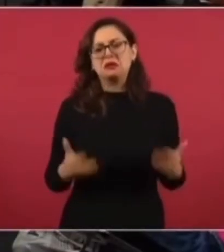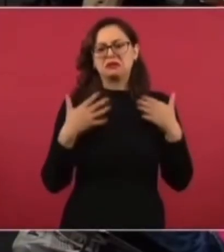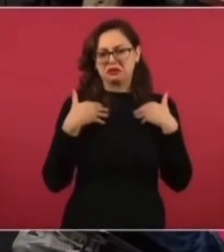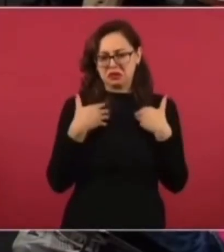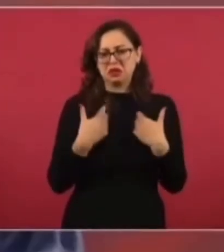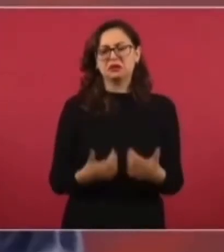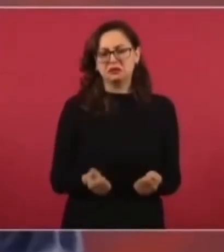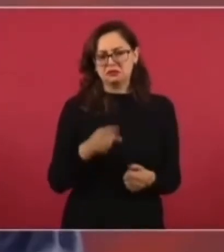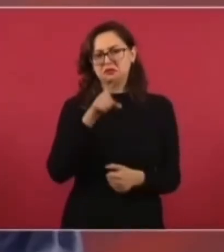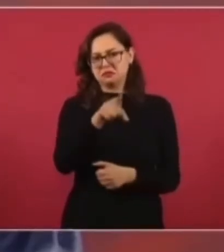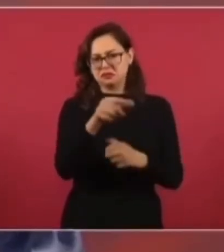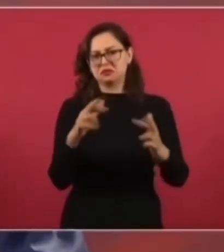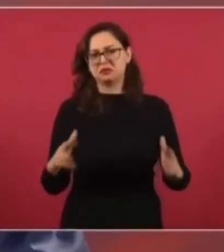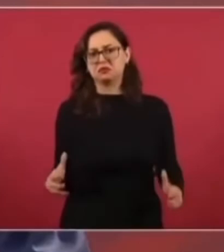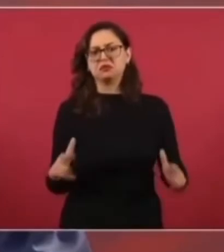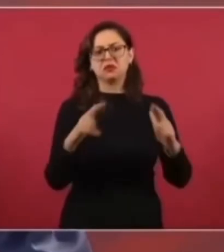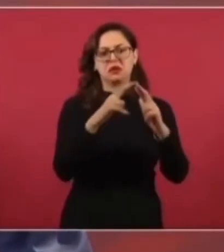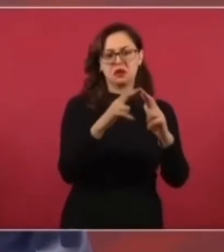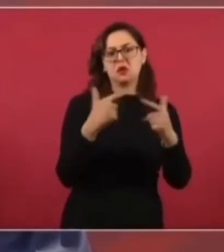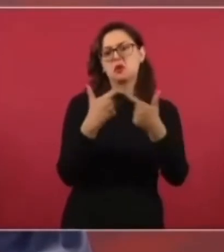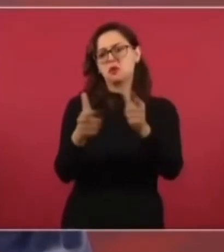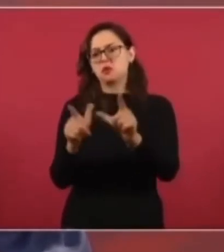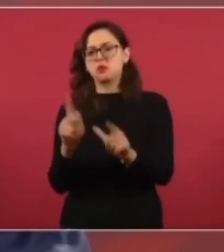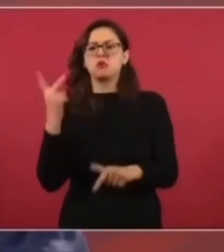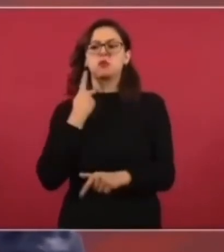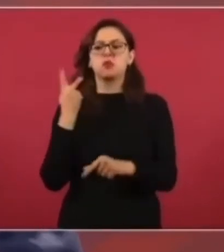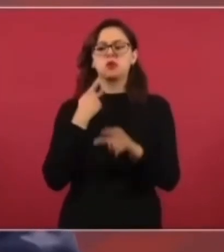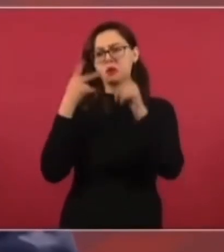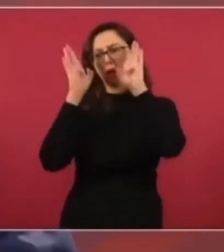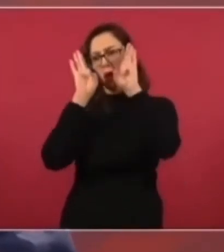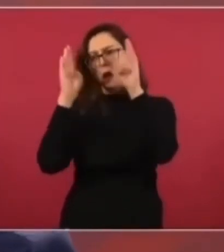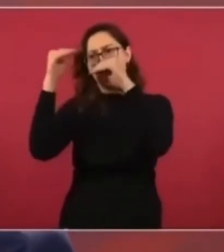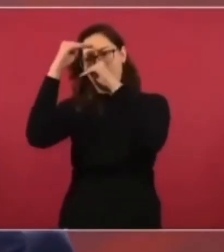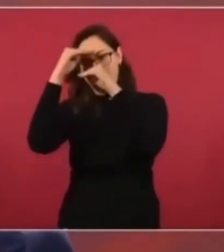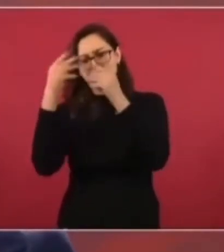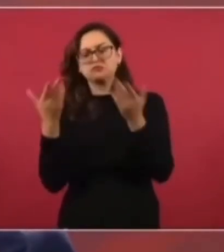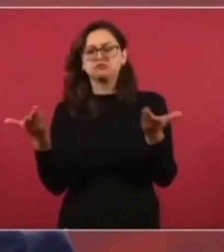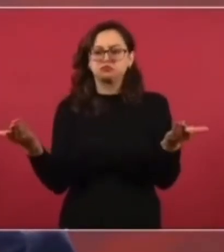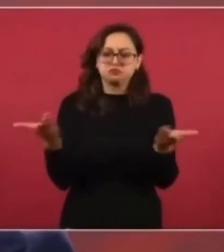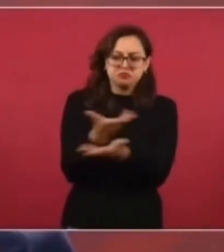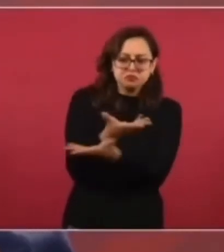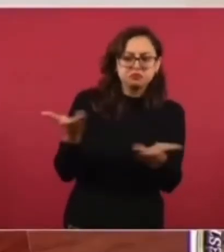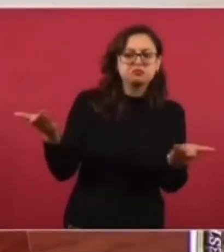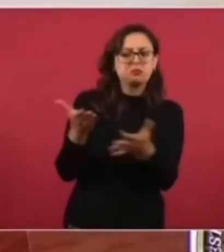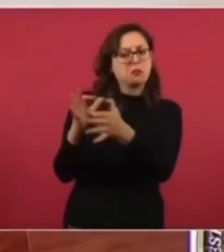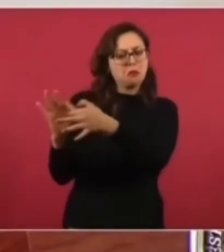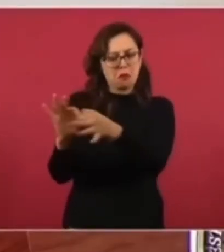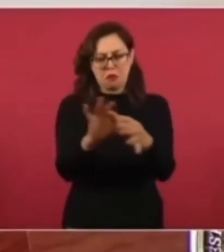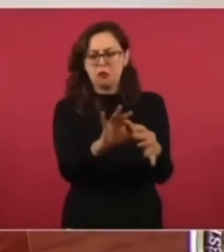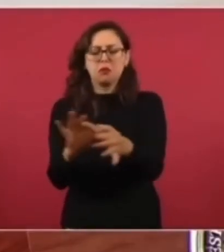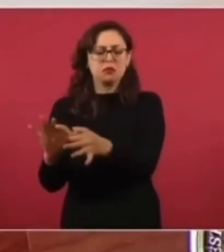y otra cosa es la mentira y la calumnia